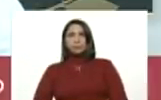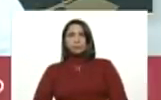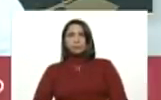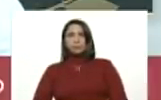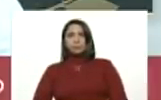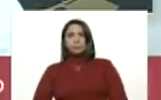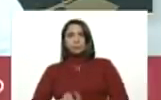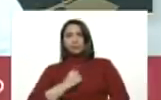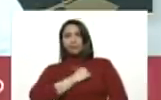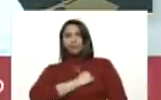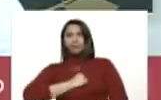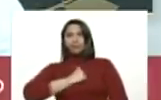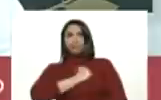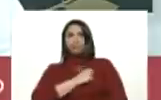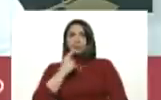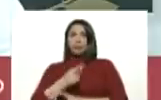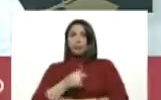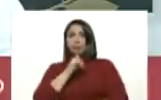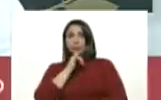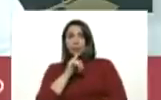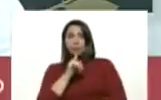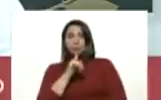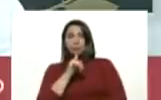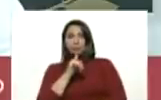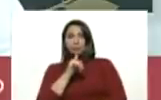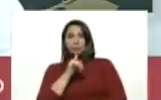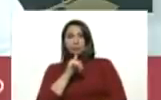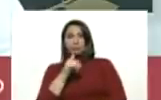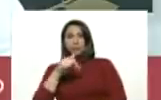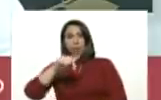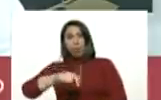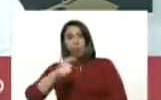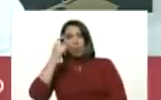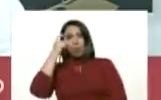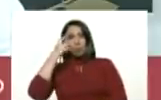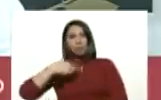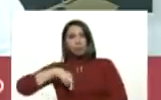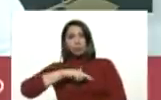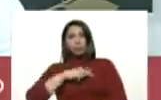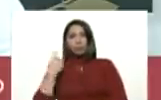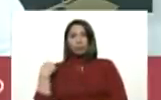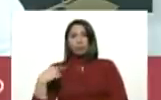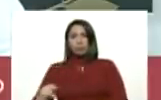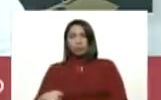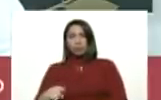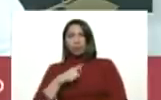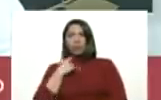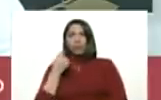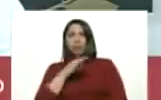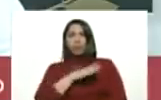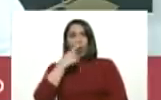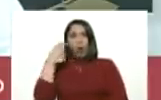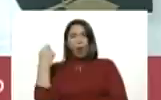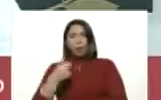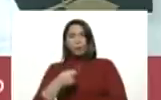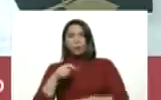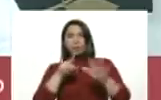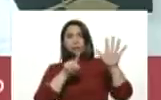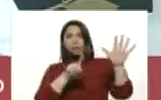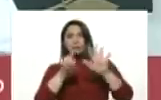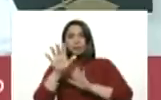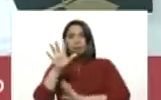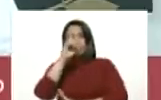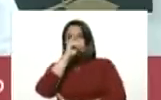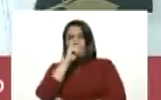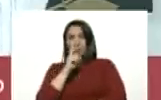Lamentablemente tengo que informar que el día de hoy hemos tenido el fallecimiento de un señor de 65